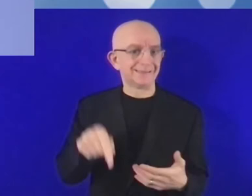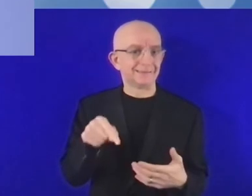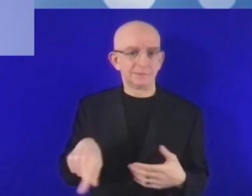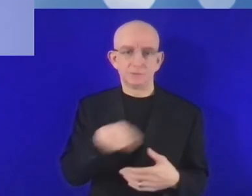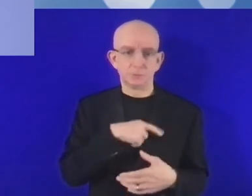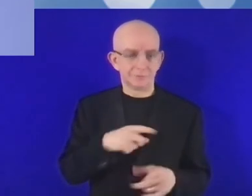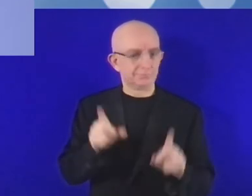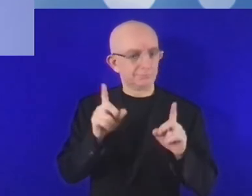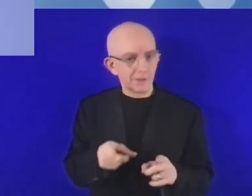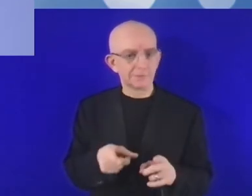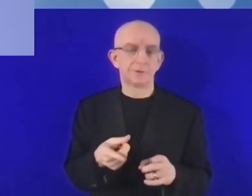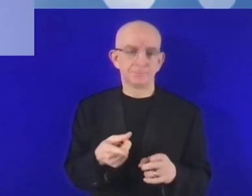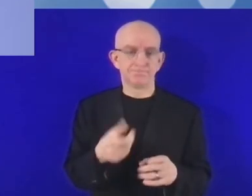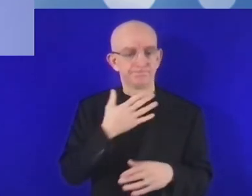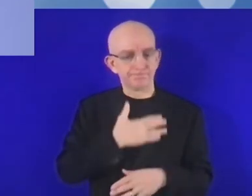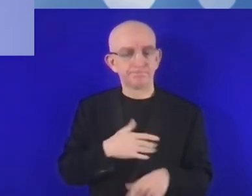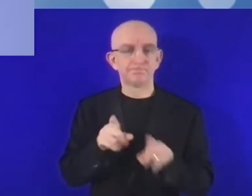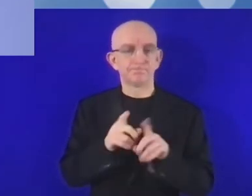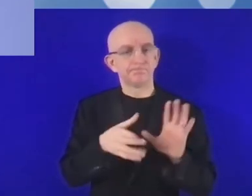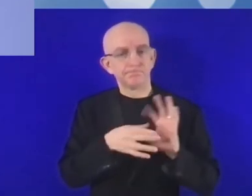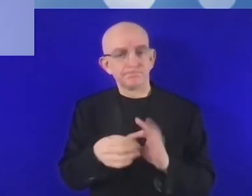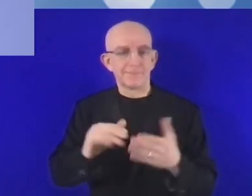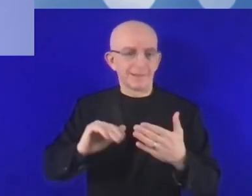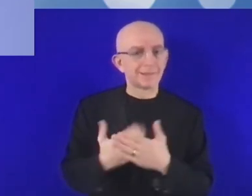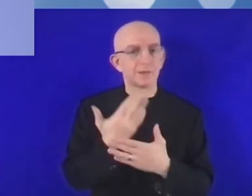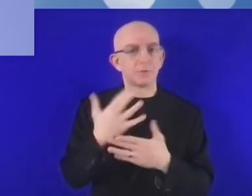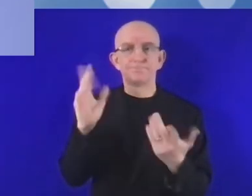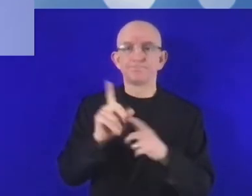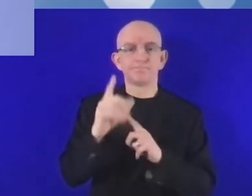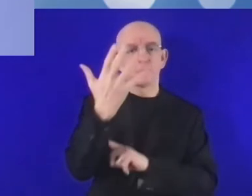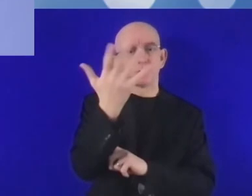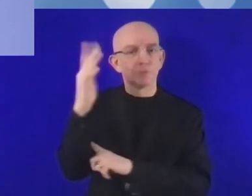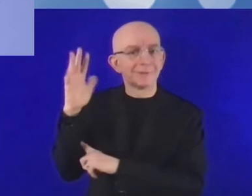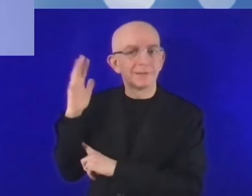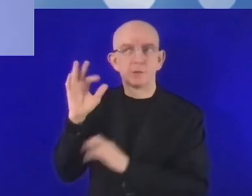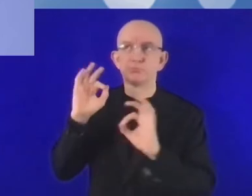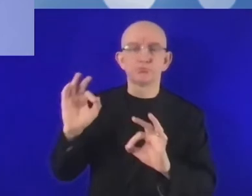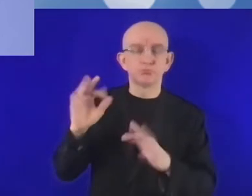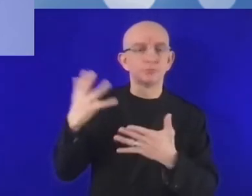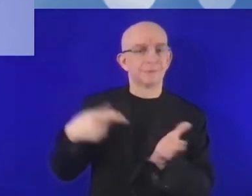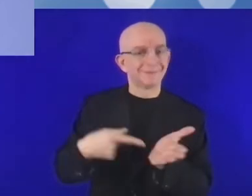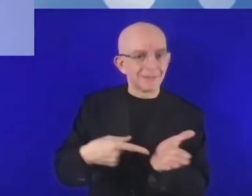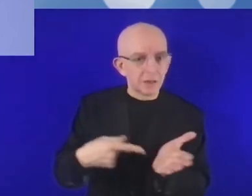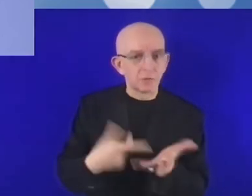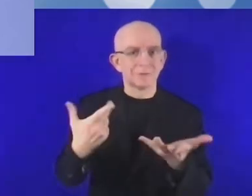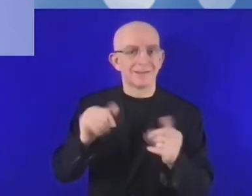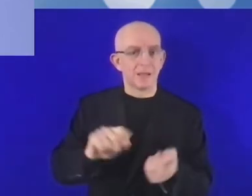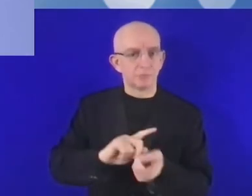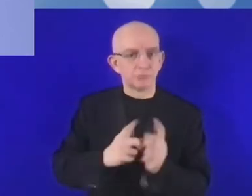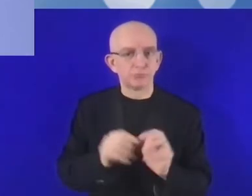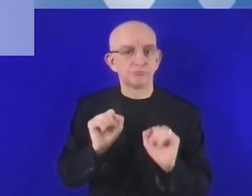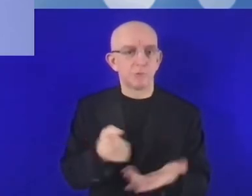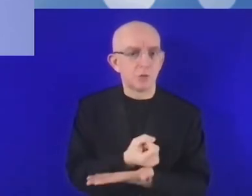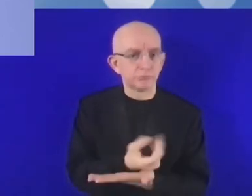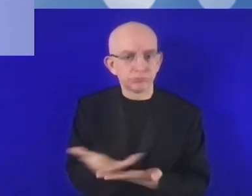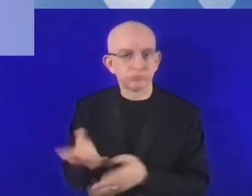claro que la necesidad de tecnologías verdes, tecnologías digitales constituirá un motor de desarrollo muy importante